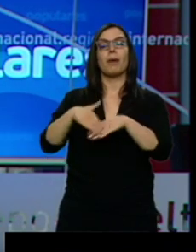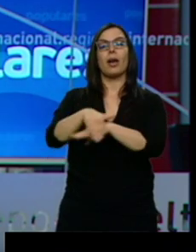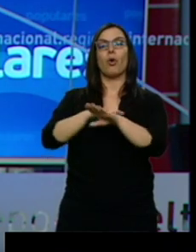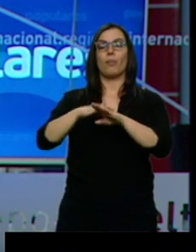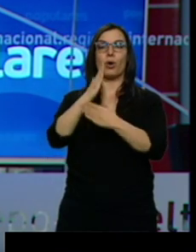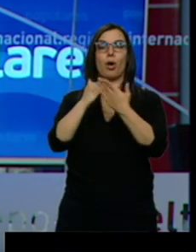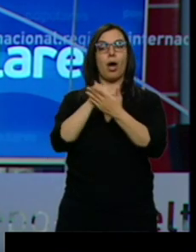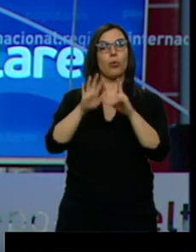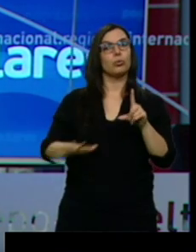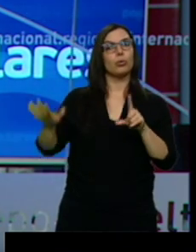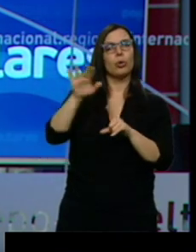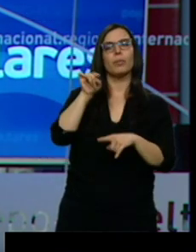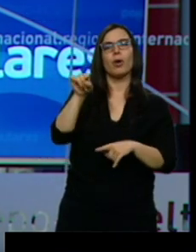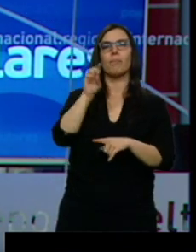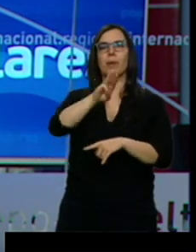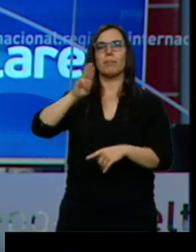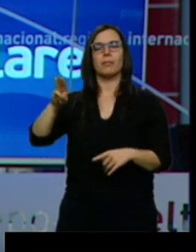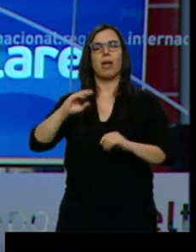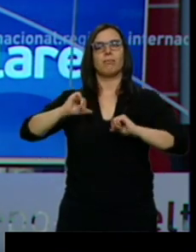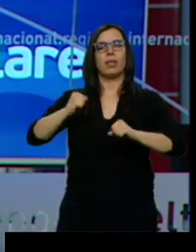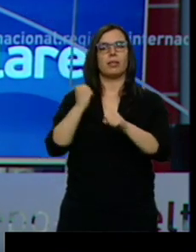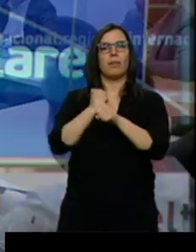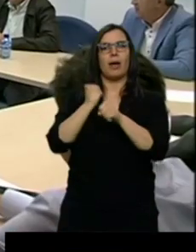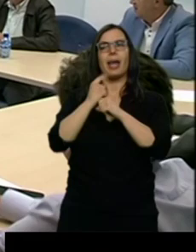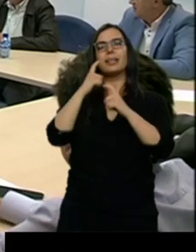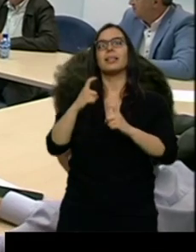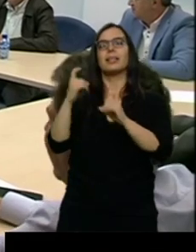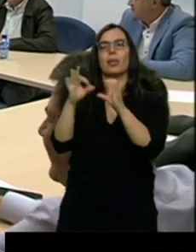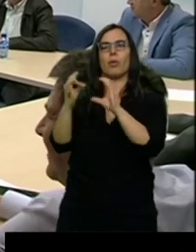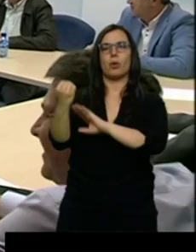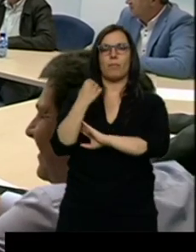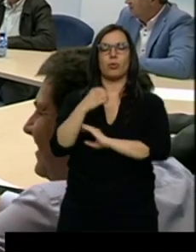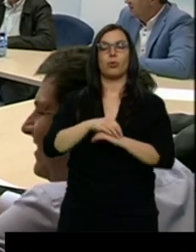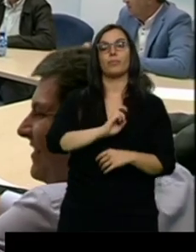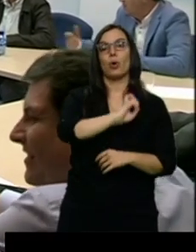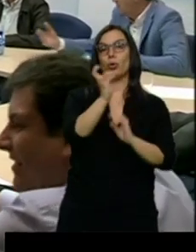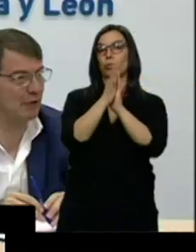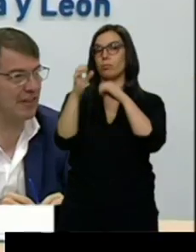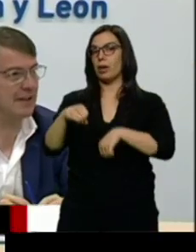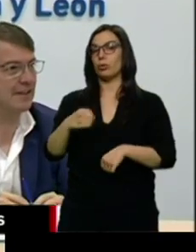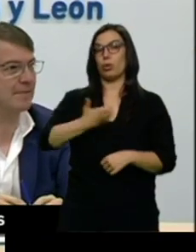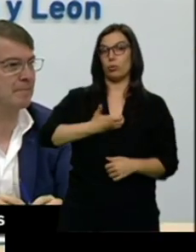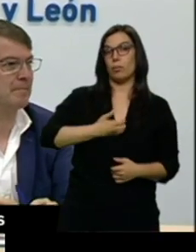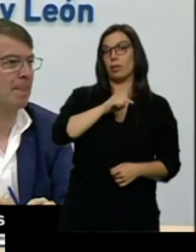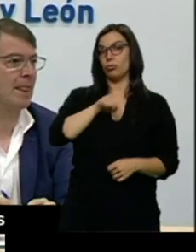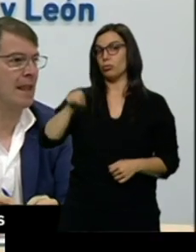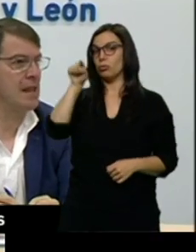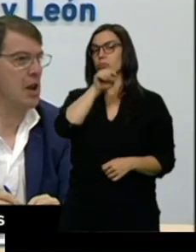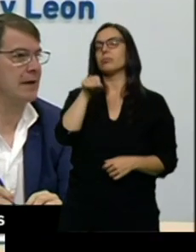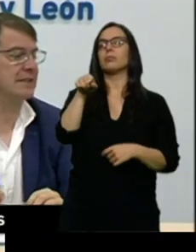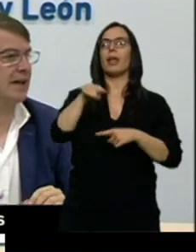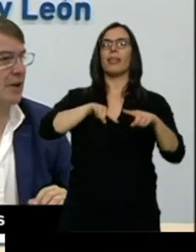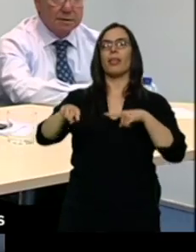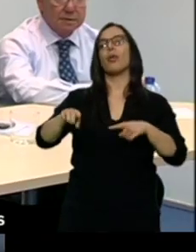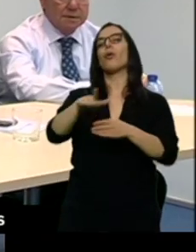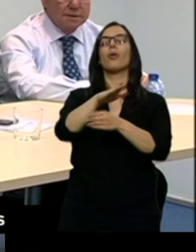trabajando para lograr el apoyo de Ciudadanos. Y en cuanto a otros pactos, los municipales, la dirección regional del partido ha dado